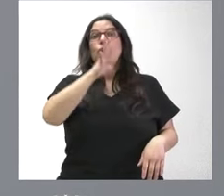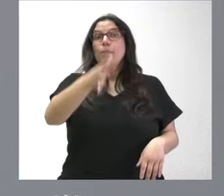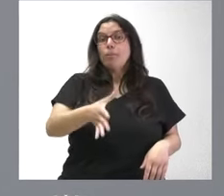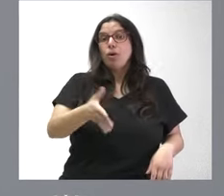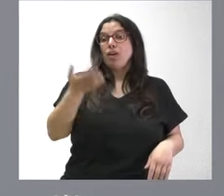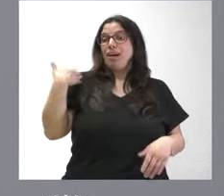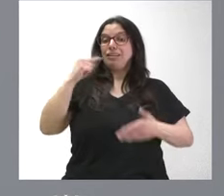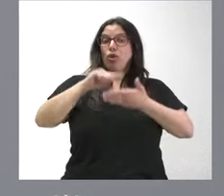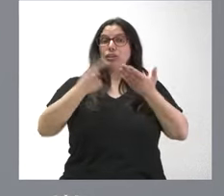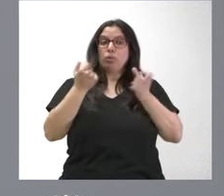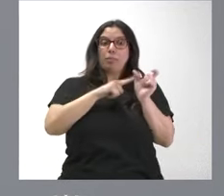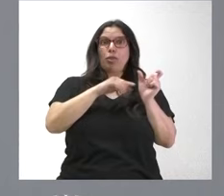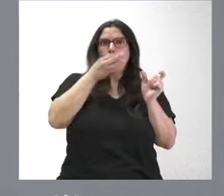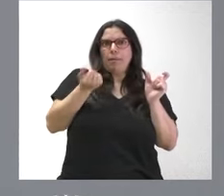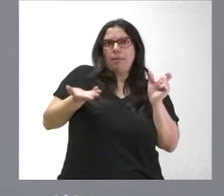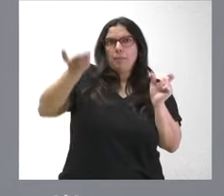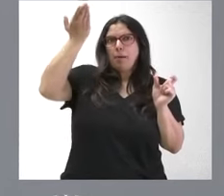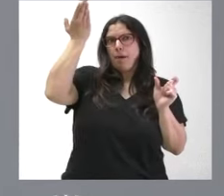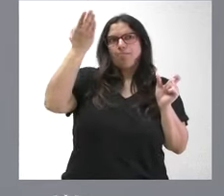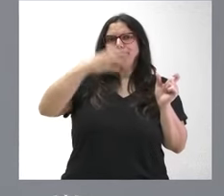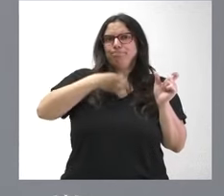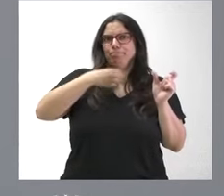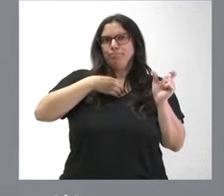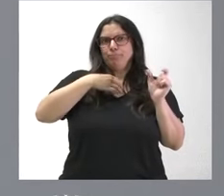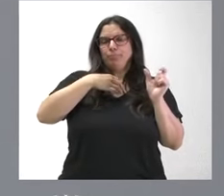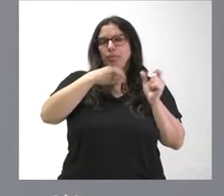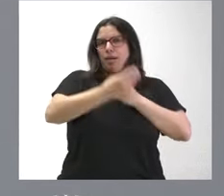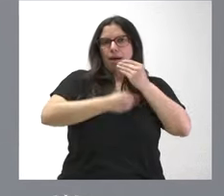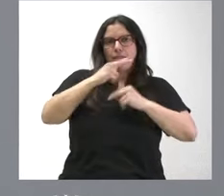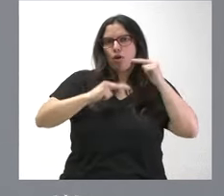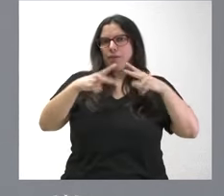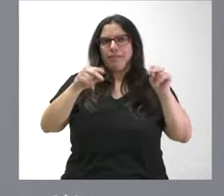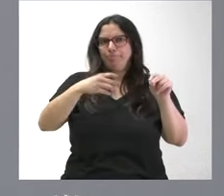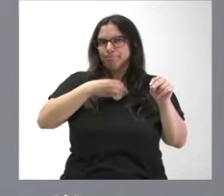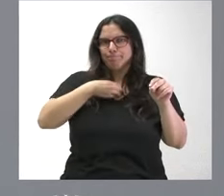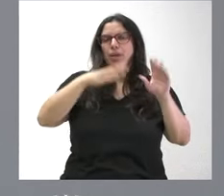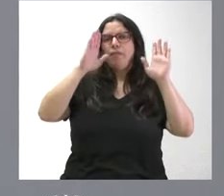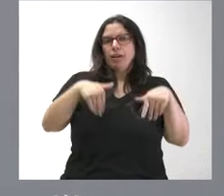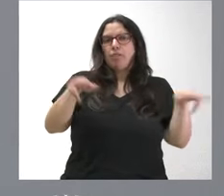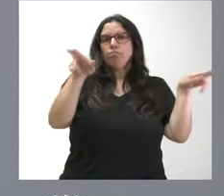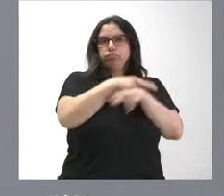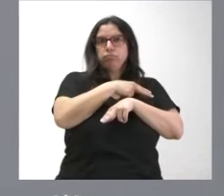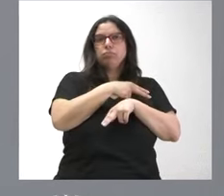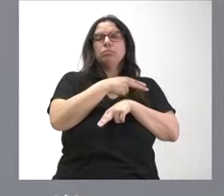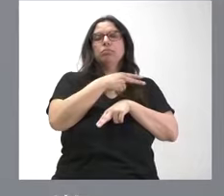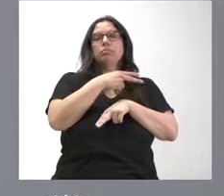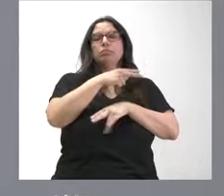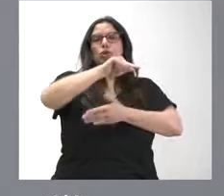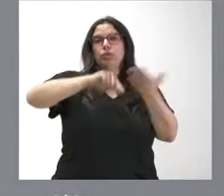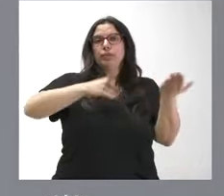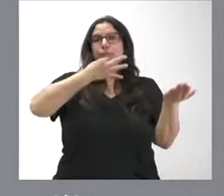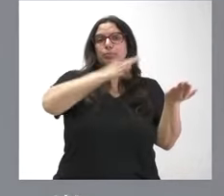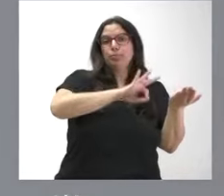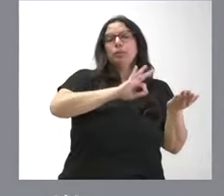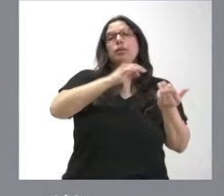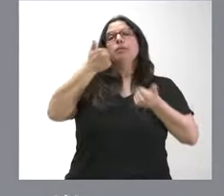alza en los costes y no poder abordar la finalización de las obras. Se procedió a la resolución del contrato de obras de construcción de este nuevo